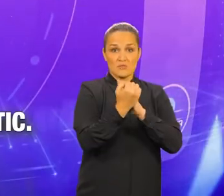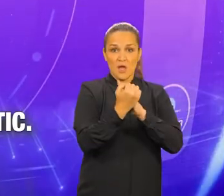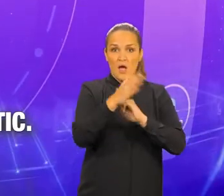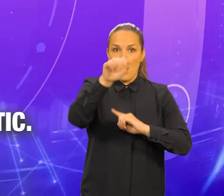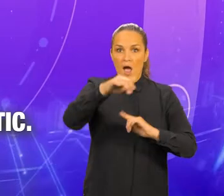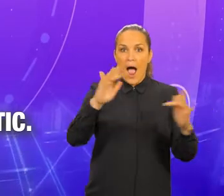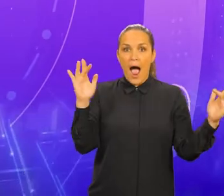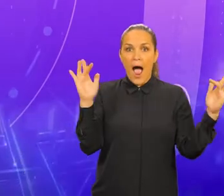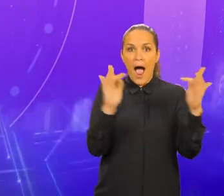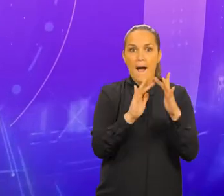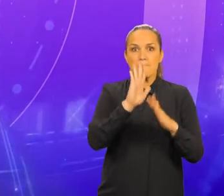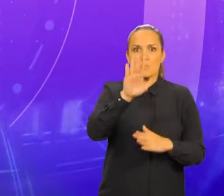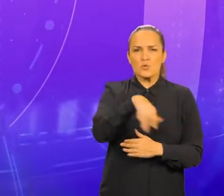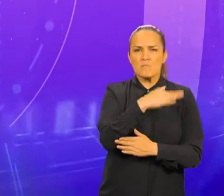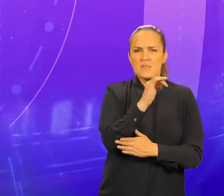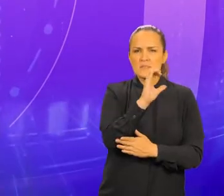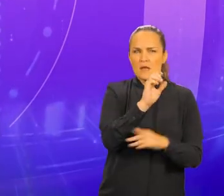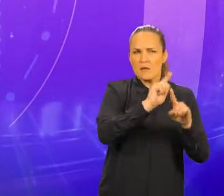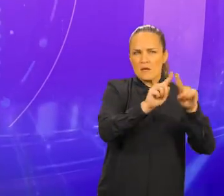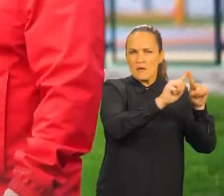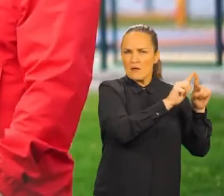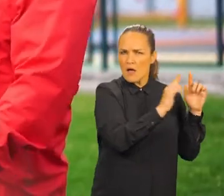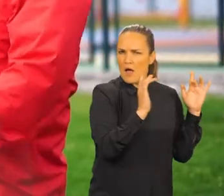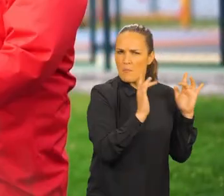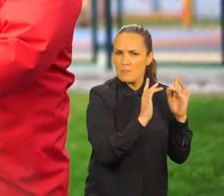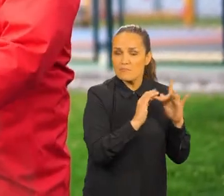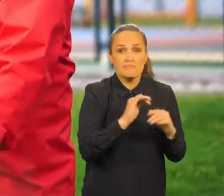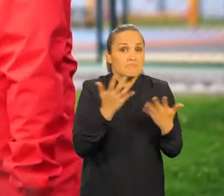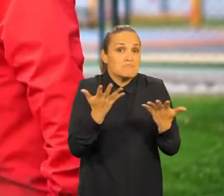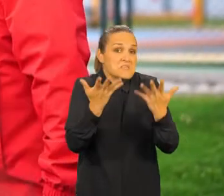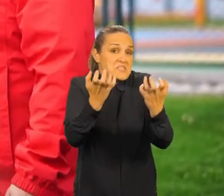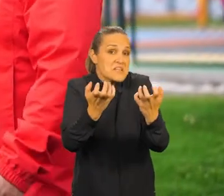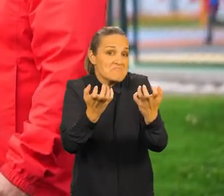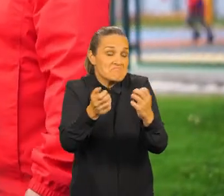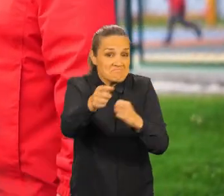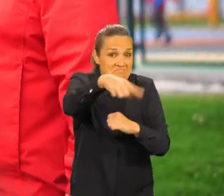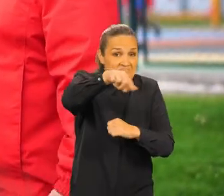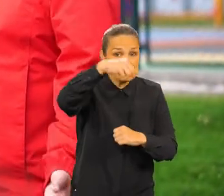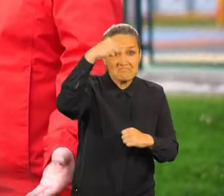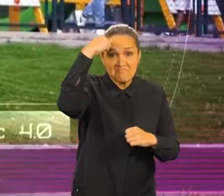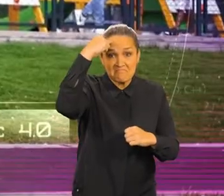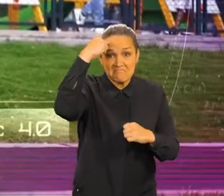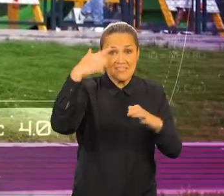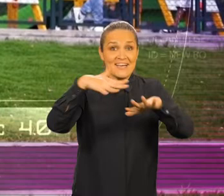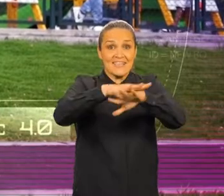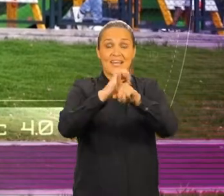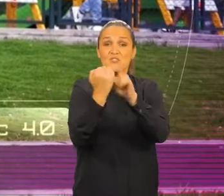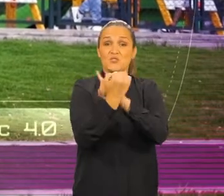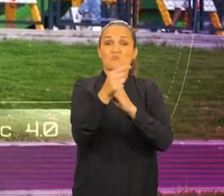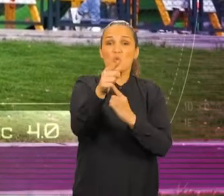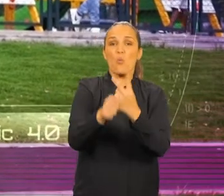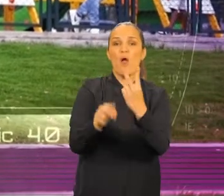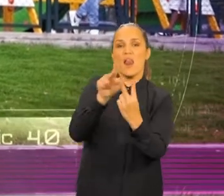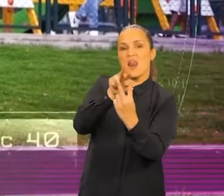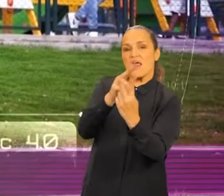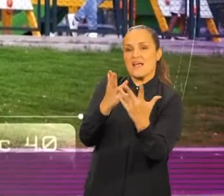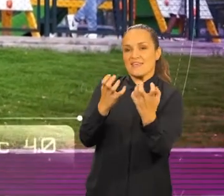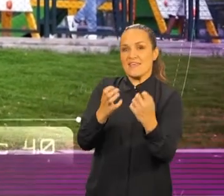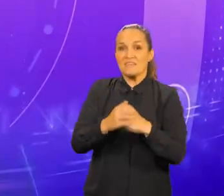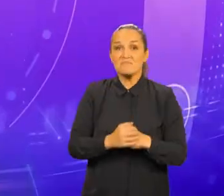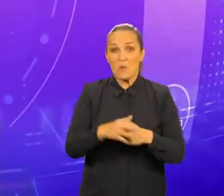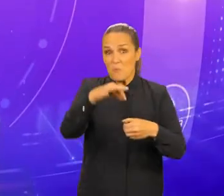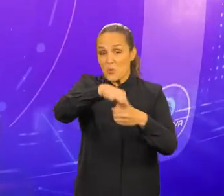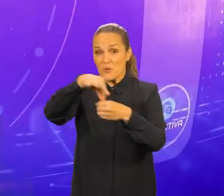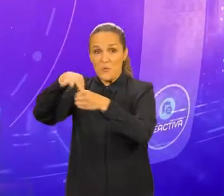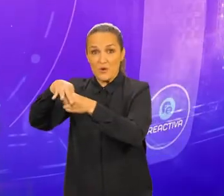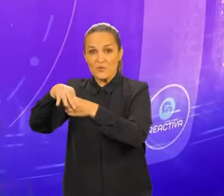acerca de Green TIC. Bueno, cualquiera de las dos opciones está buenísima. Se las vamos a dejar en nuestras redes sociales para que voten por